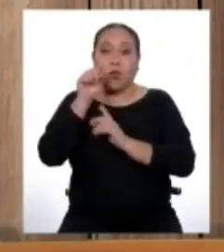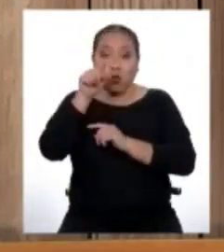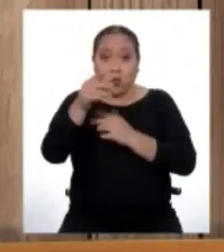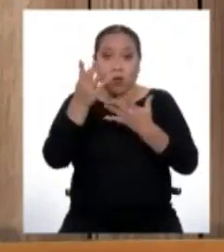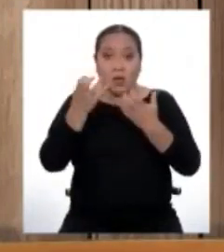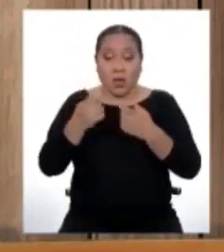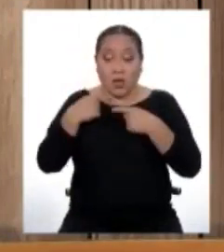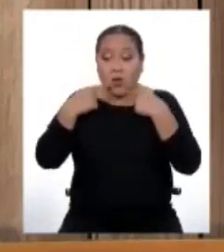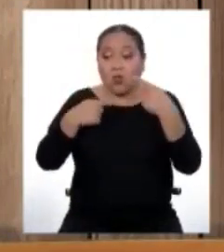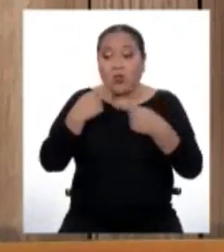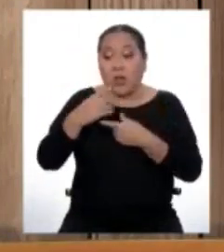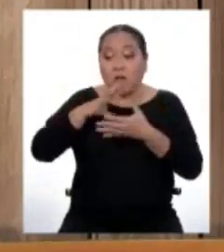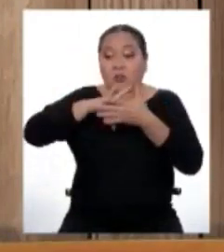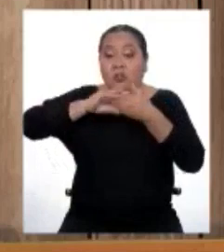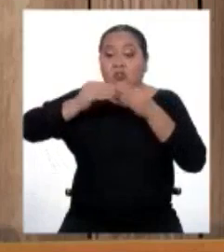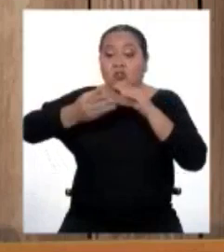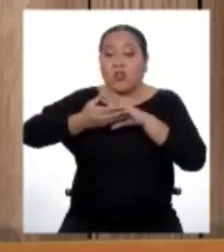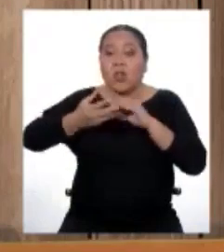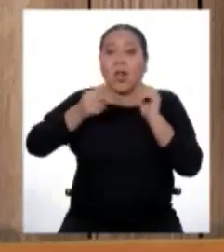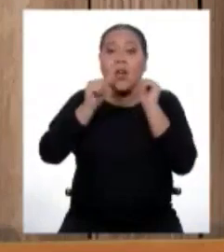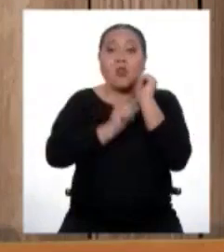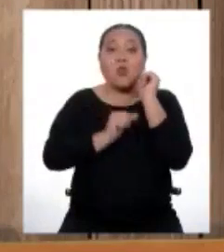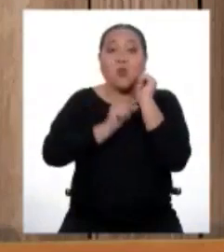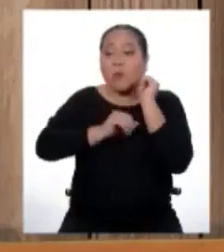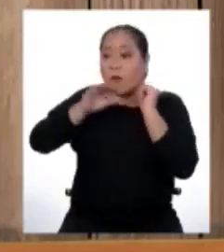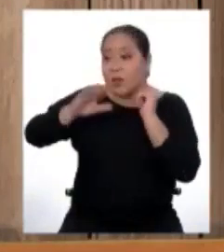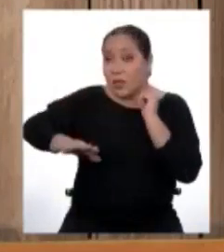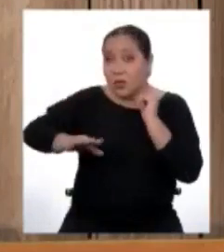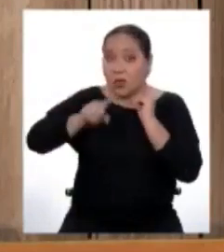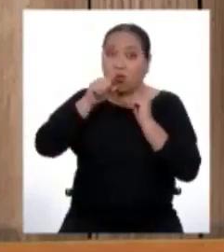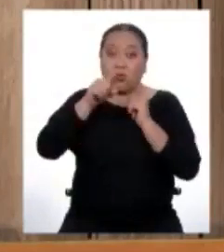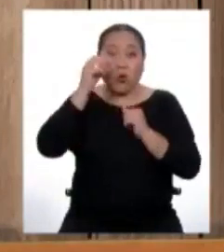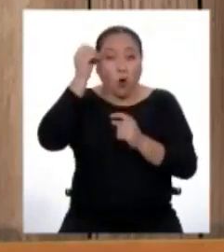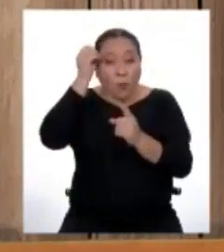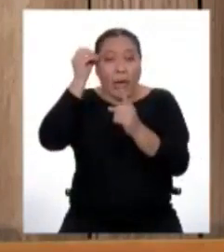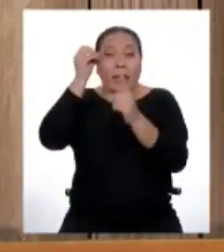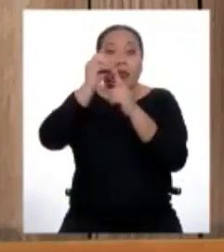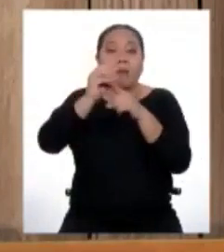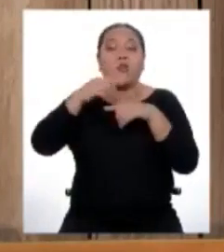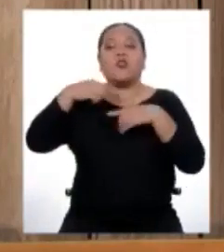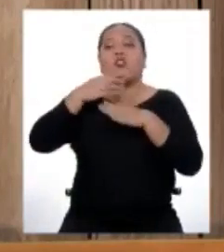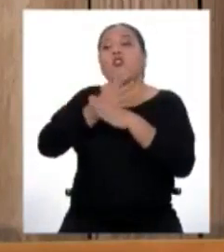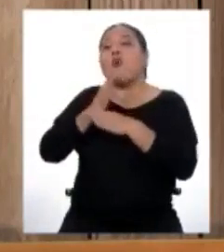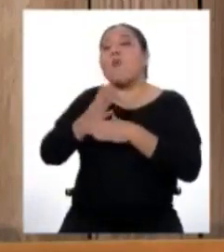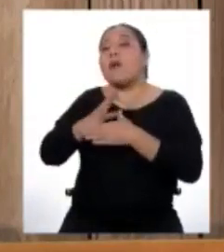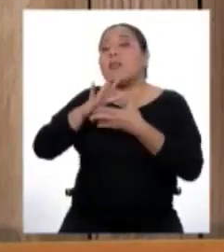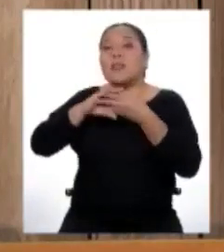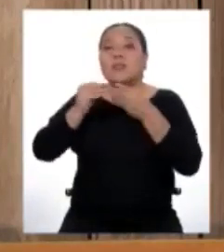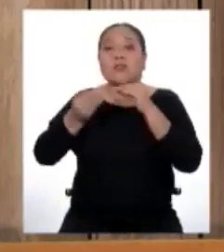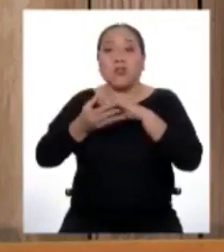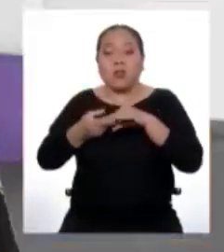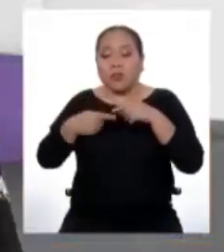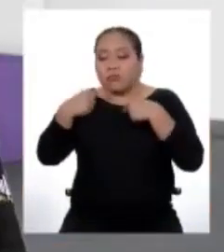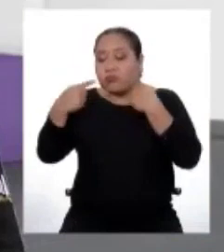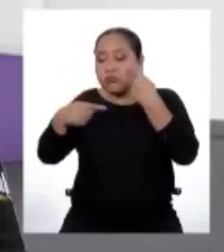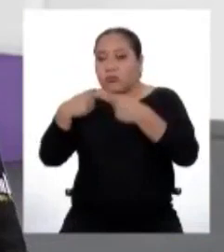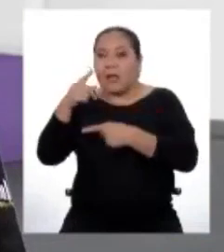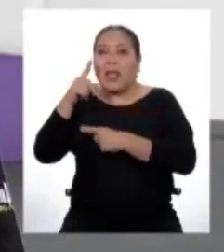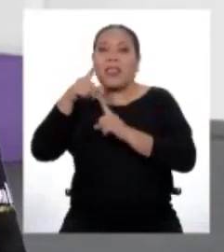contarle un cuento a tu hermanito, tu intención es compartir una historia. Entonces usarás un texto narrativo.